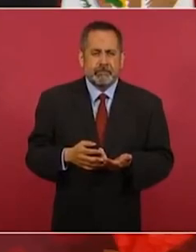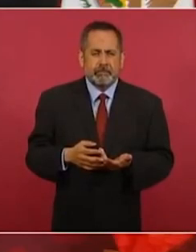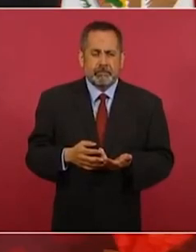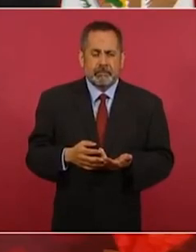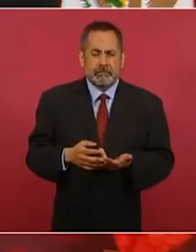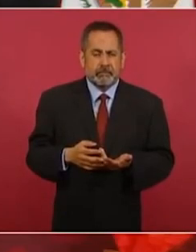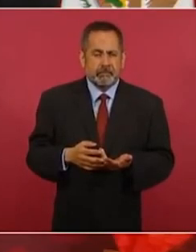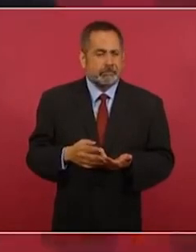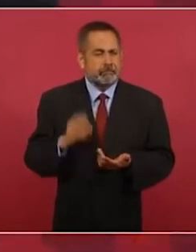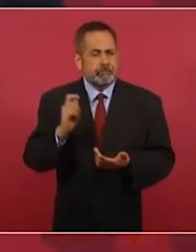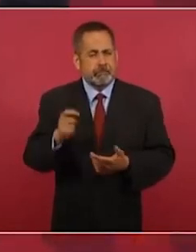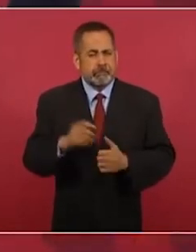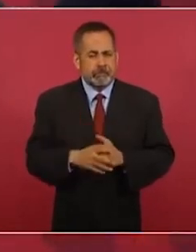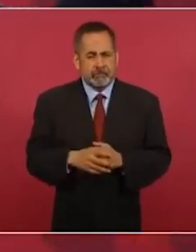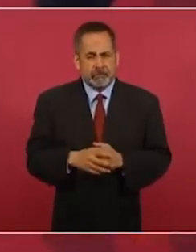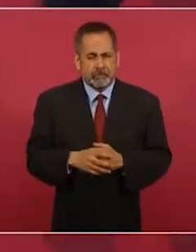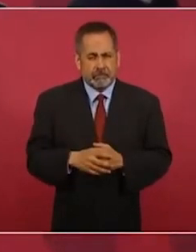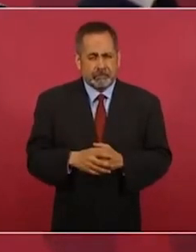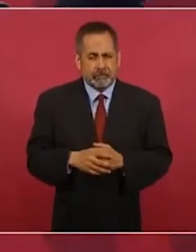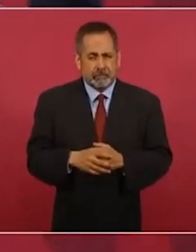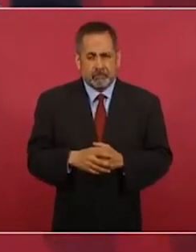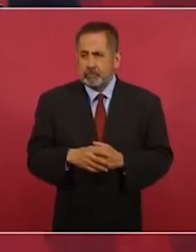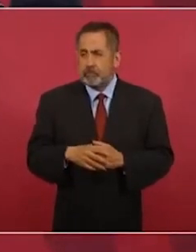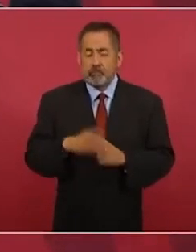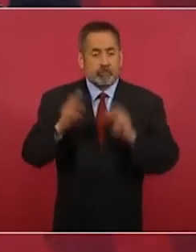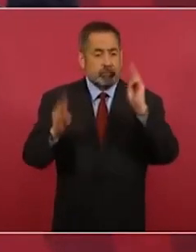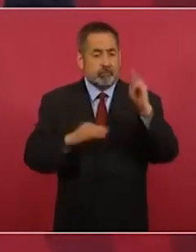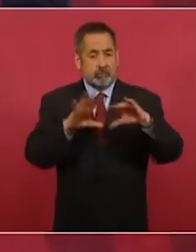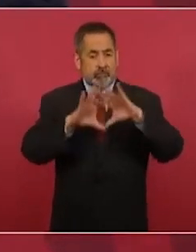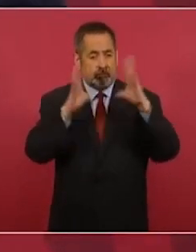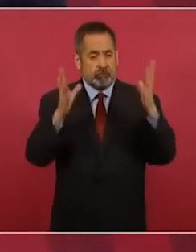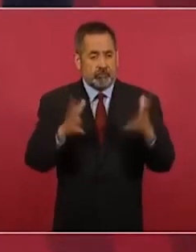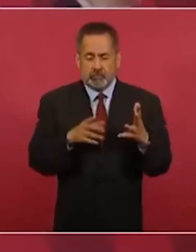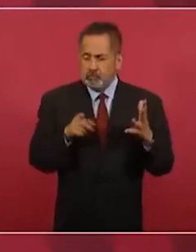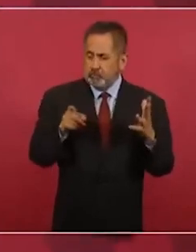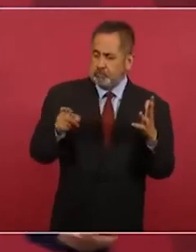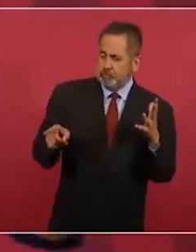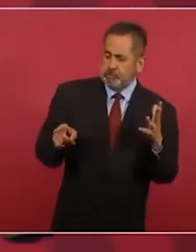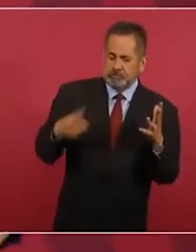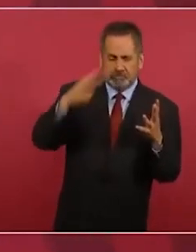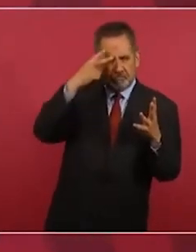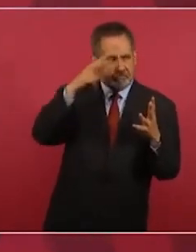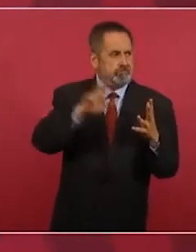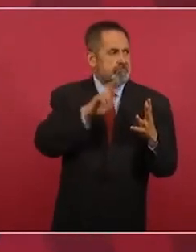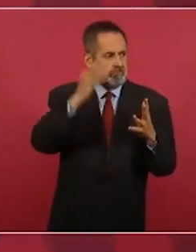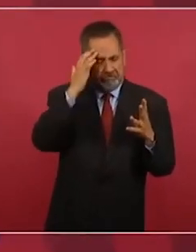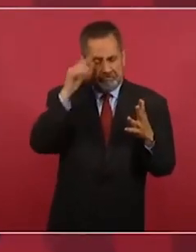le reconocen a México en el extranjero,